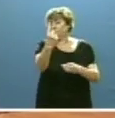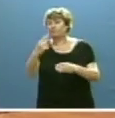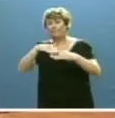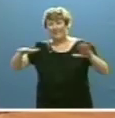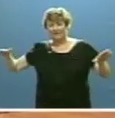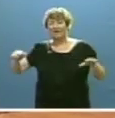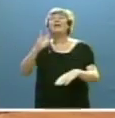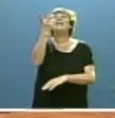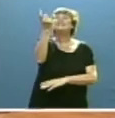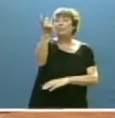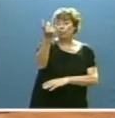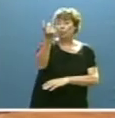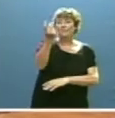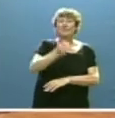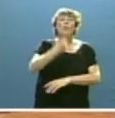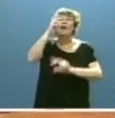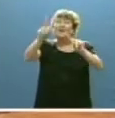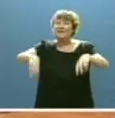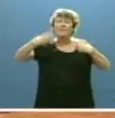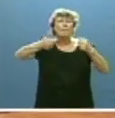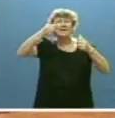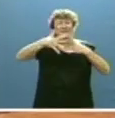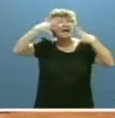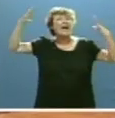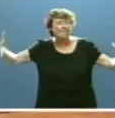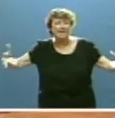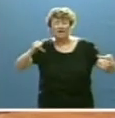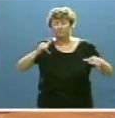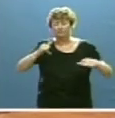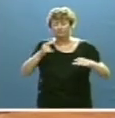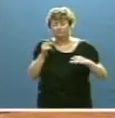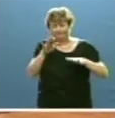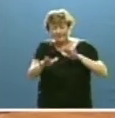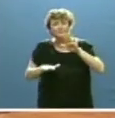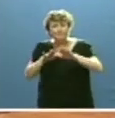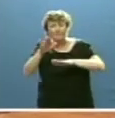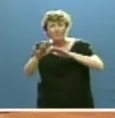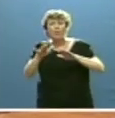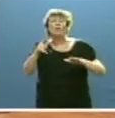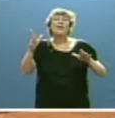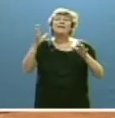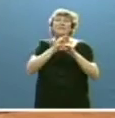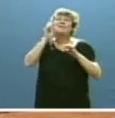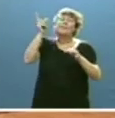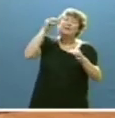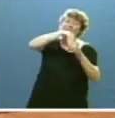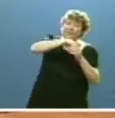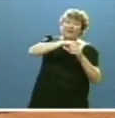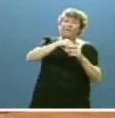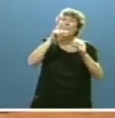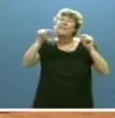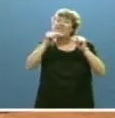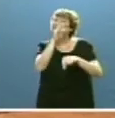Y, en segundo lugar, de una reforma más amplia y detenida que, entre otros aspectos, introdujera medidas dirigidas a,